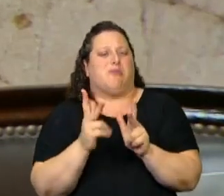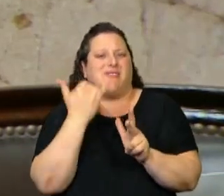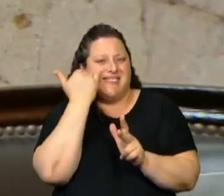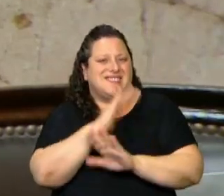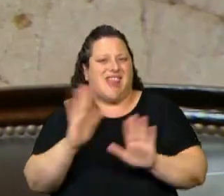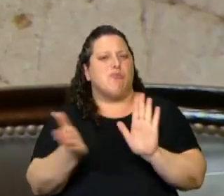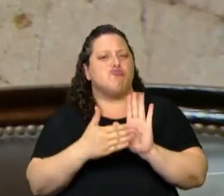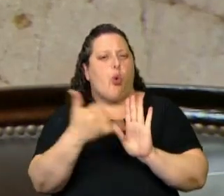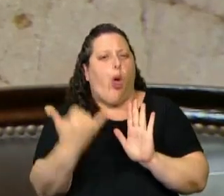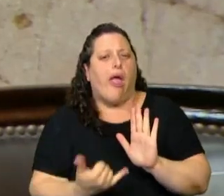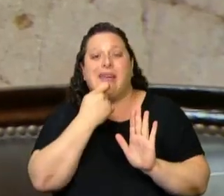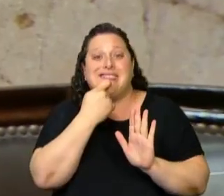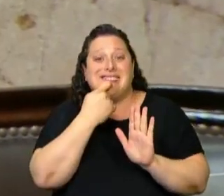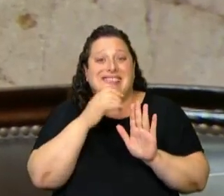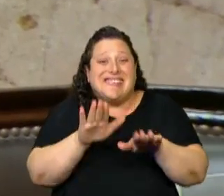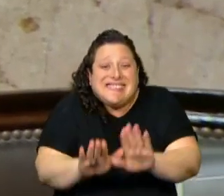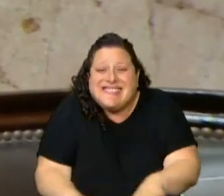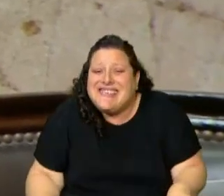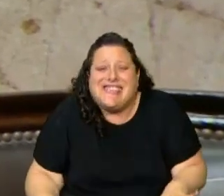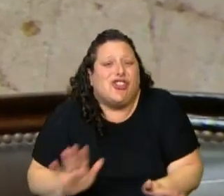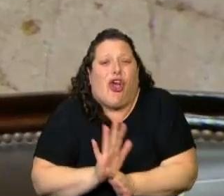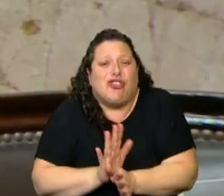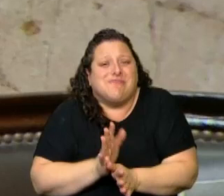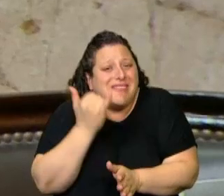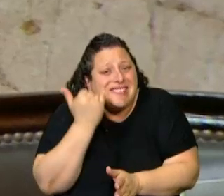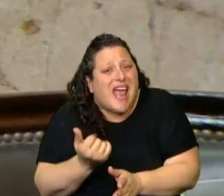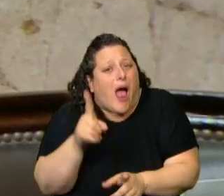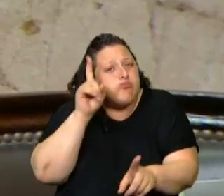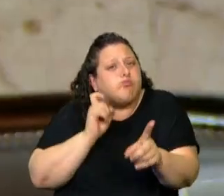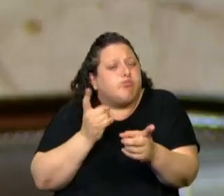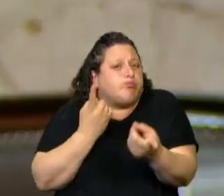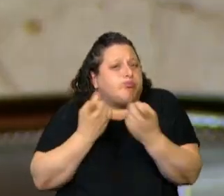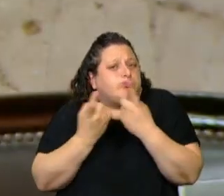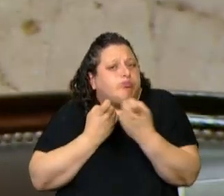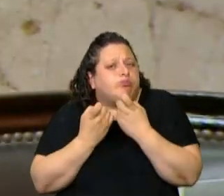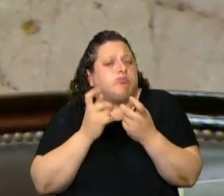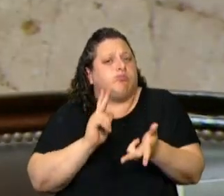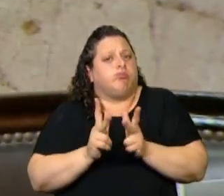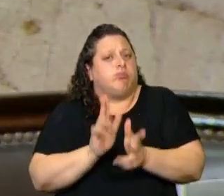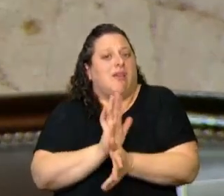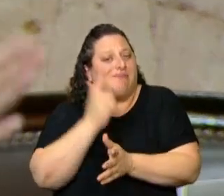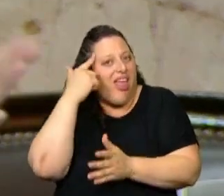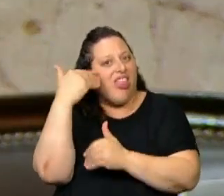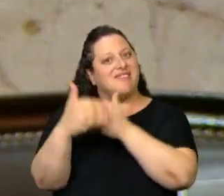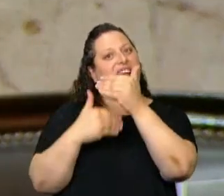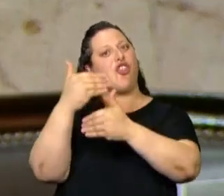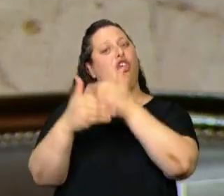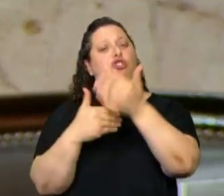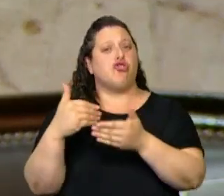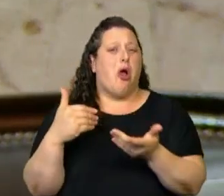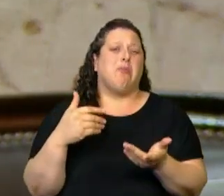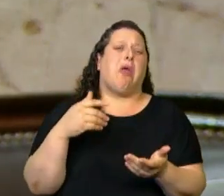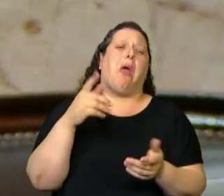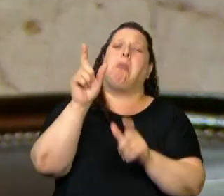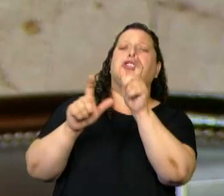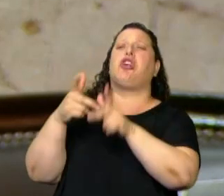más chiquitos son, obviamente que va a ser mucho mejor el resultado y su desarrollo cognitivo porque todo el mundo dice que hay que estudiar idiomas para mejorar